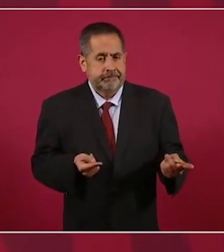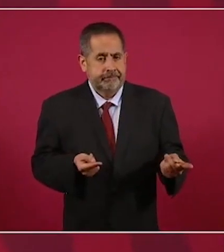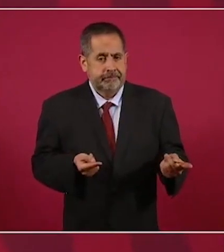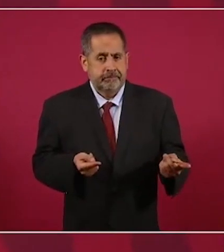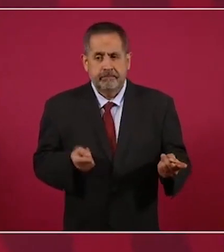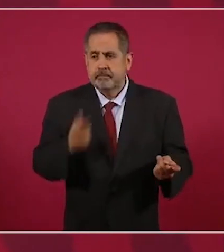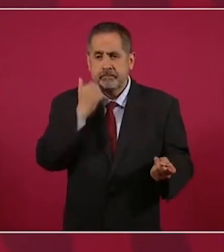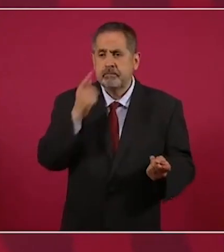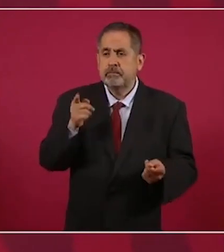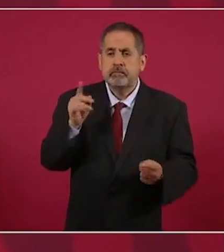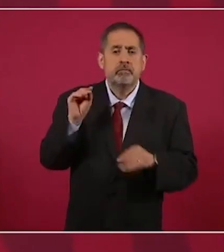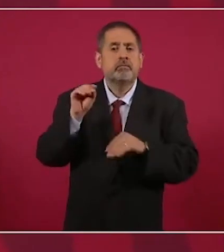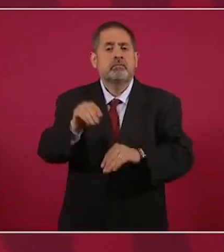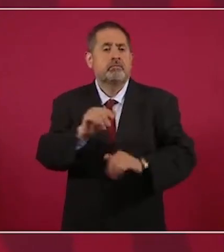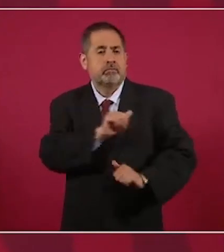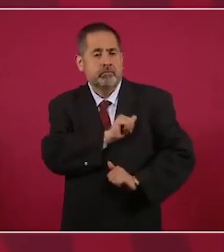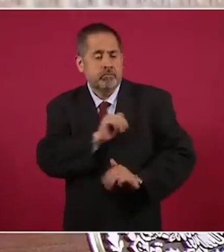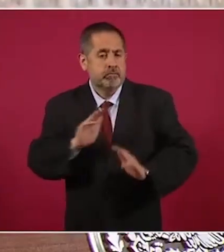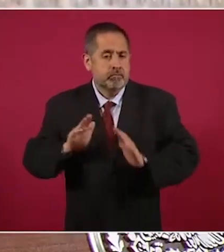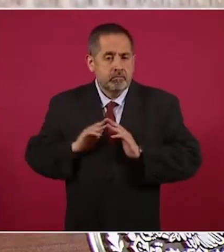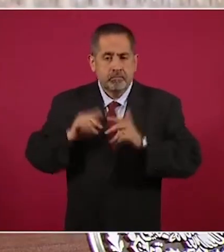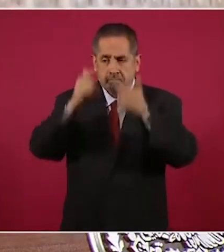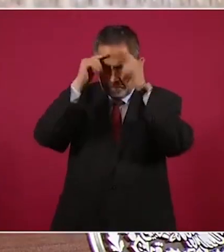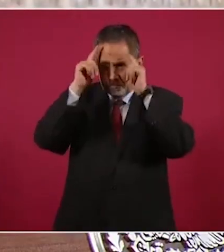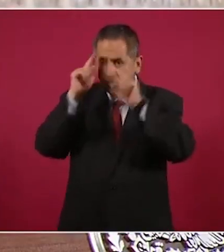Ejército y la Marina.